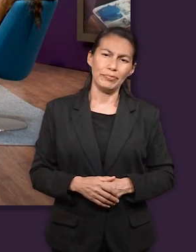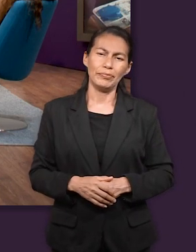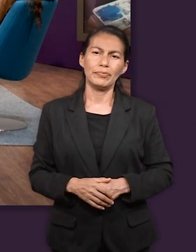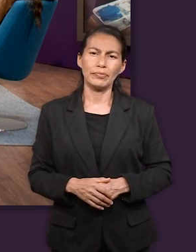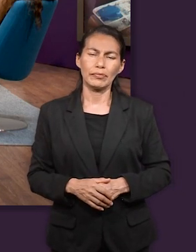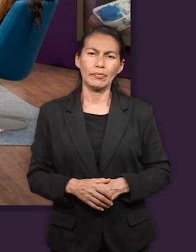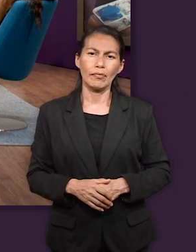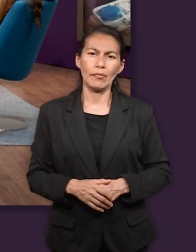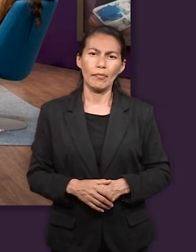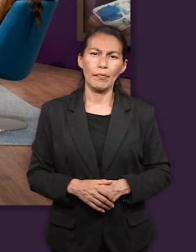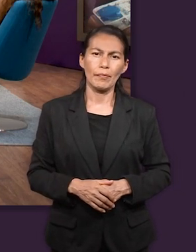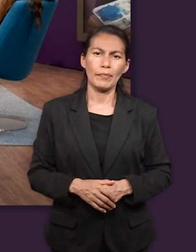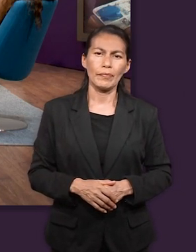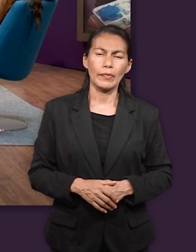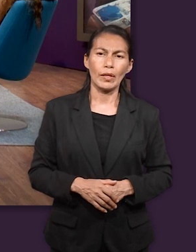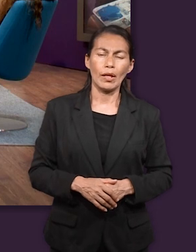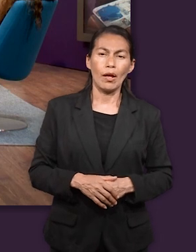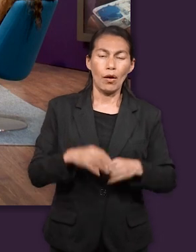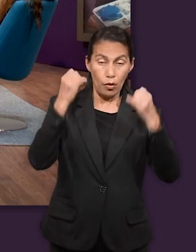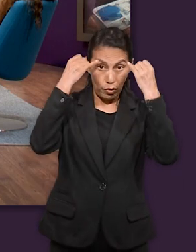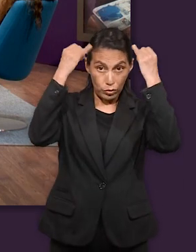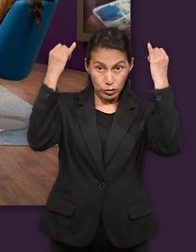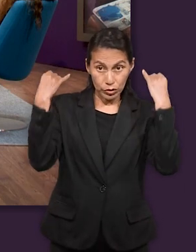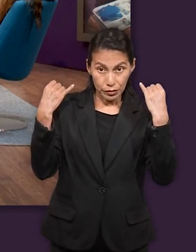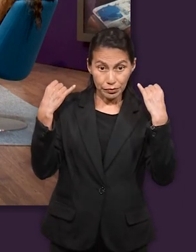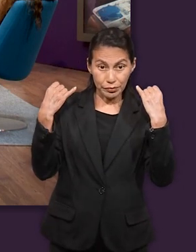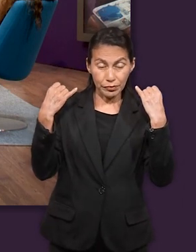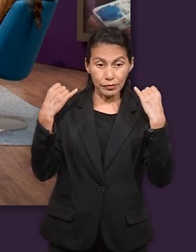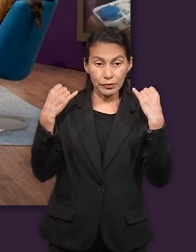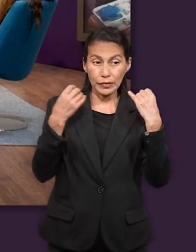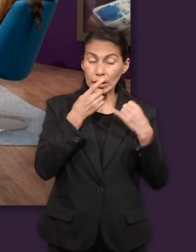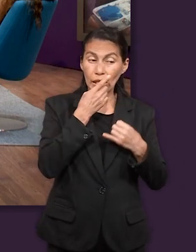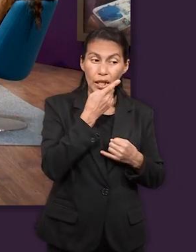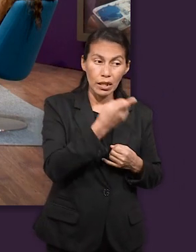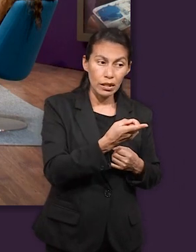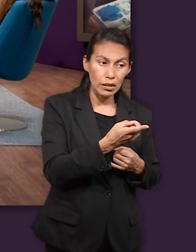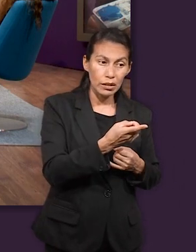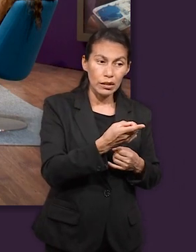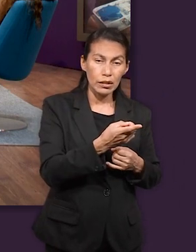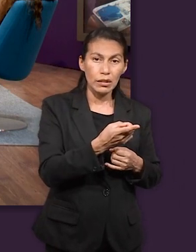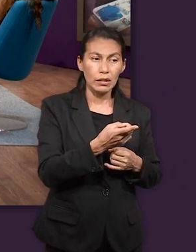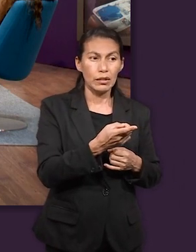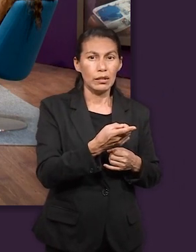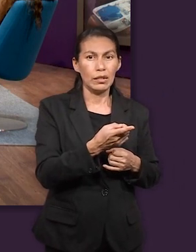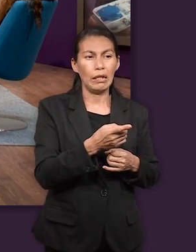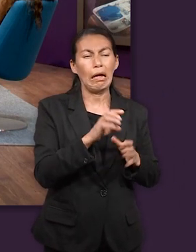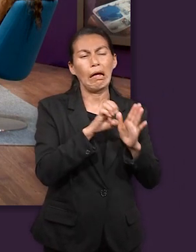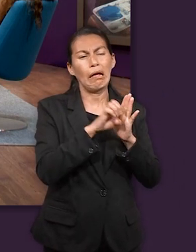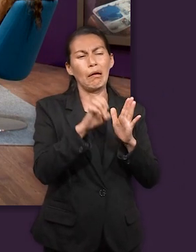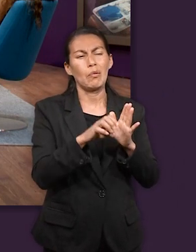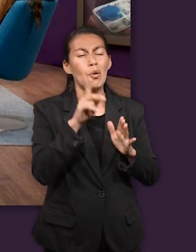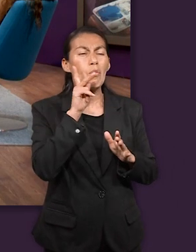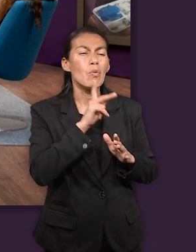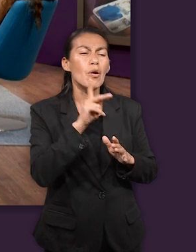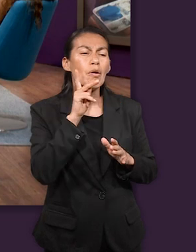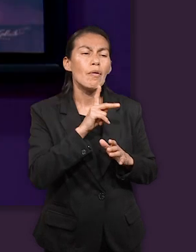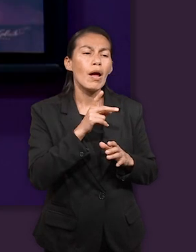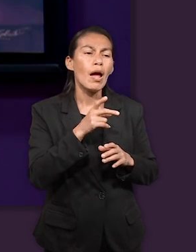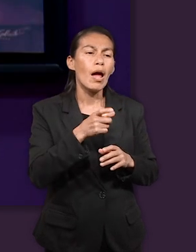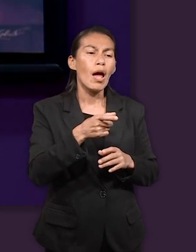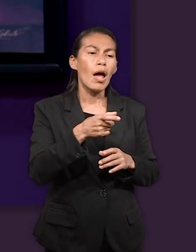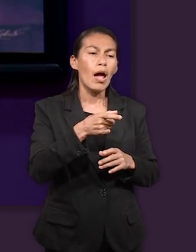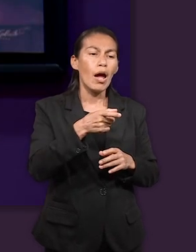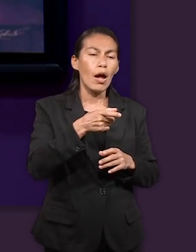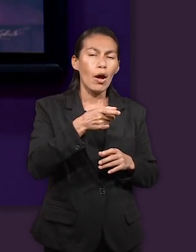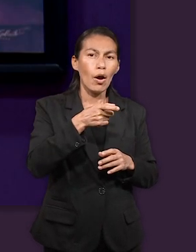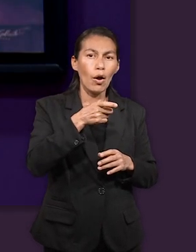al inicio de la historia con José cuando eran jóvenes incluso luego cuando José también da pruebas a sus hermanos